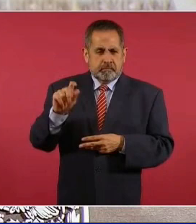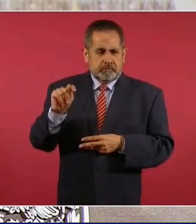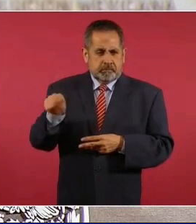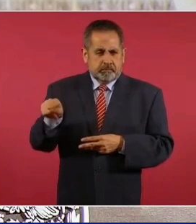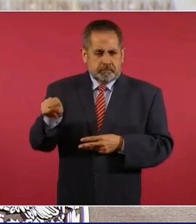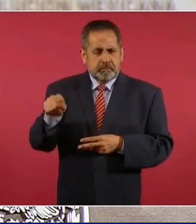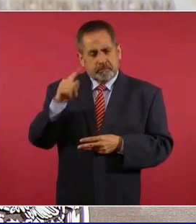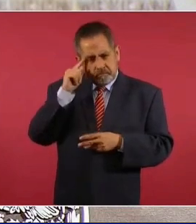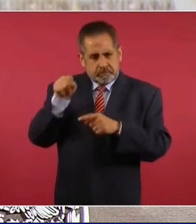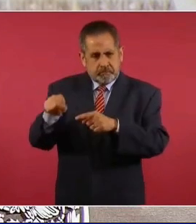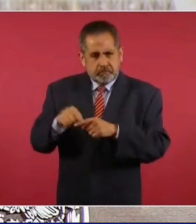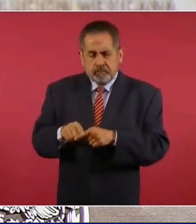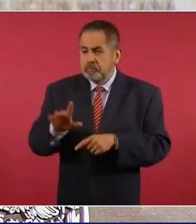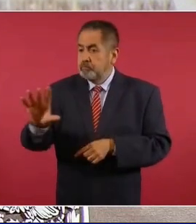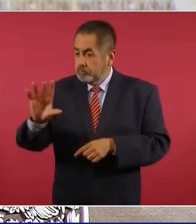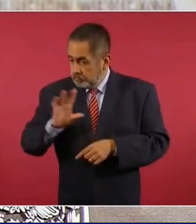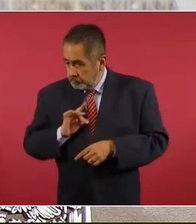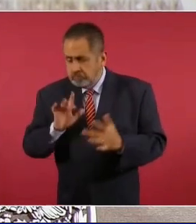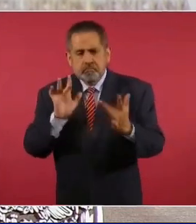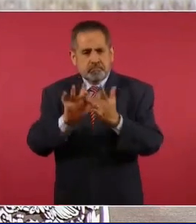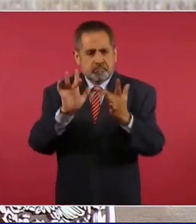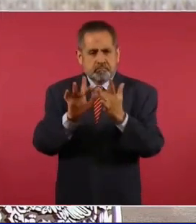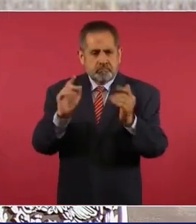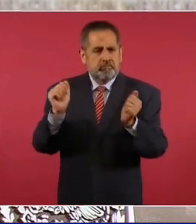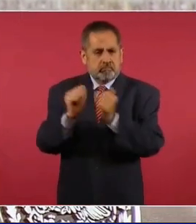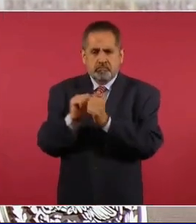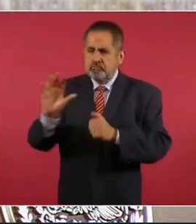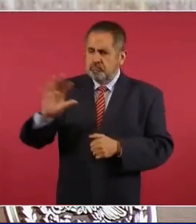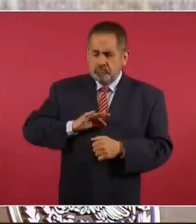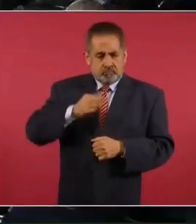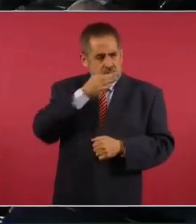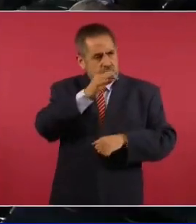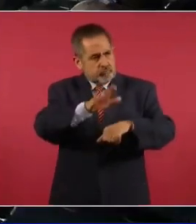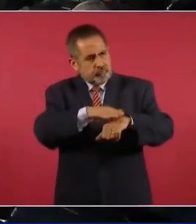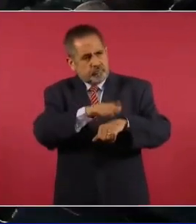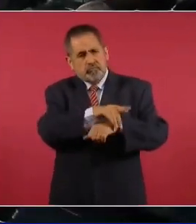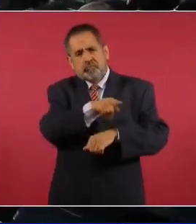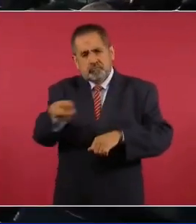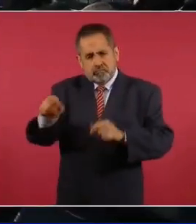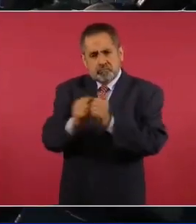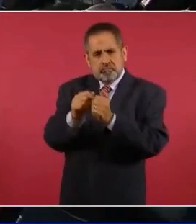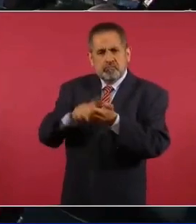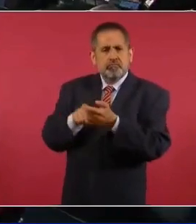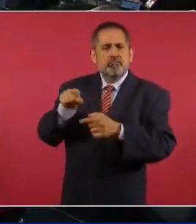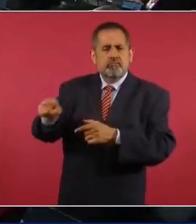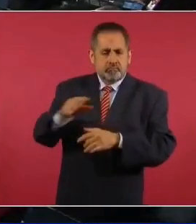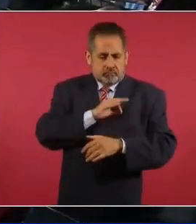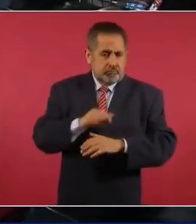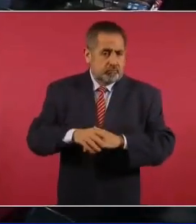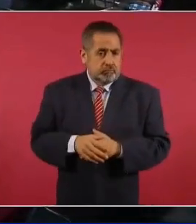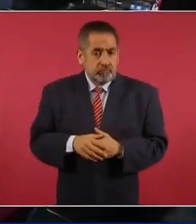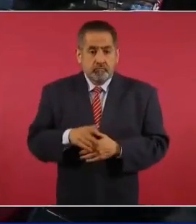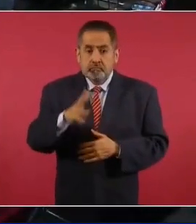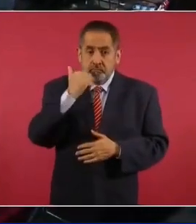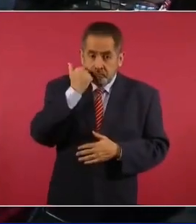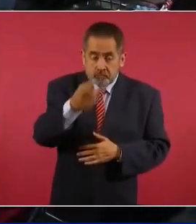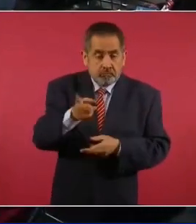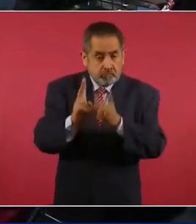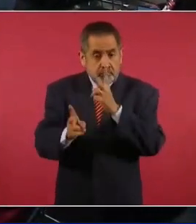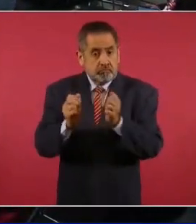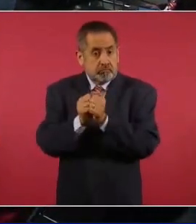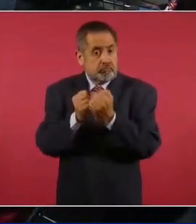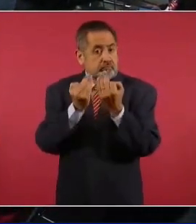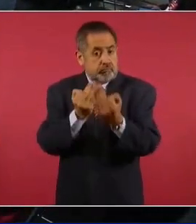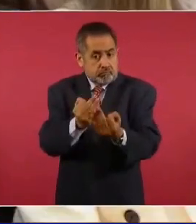y nosotros le transmitimos tu planteamiento y si también quieres verlo,